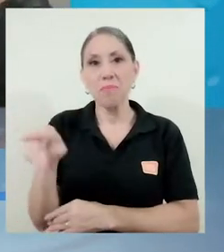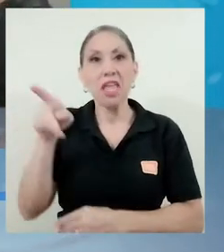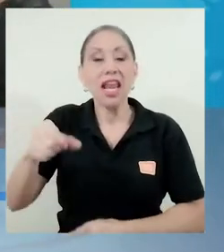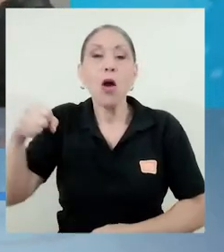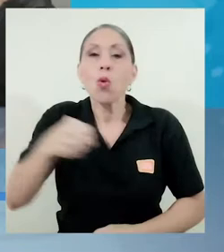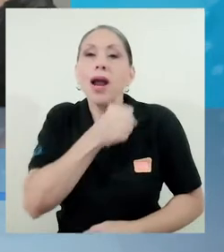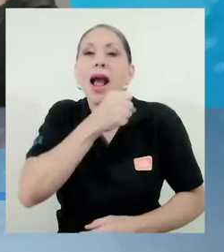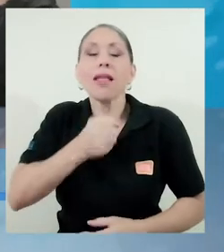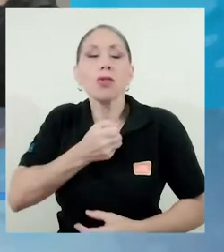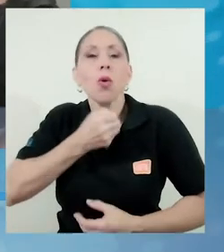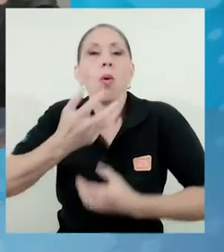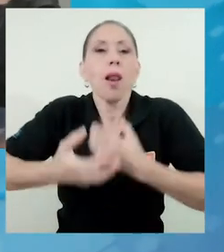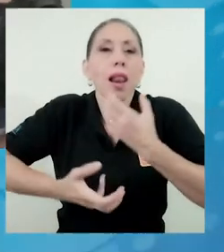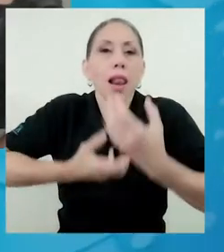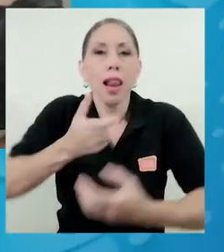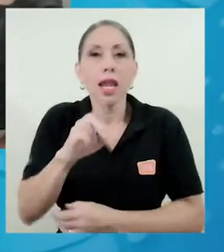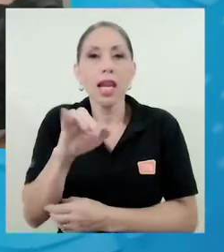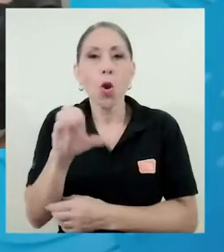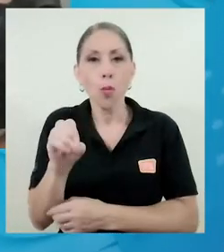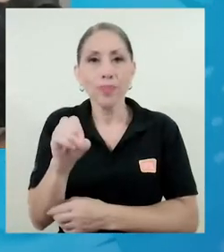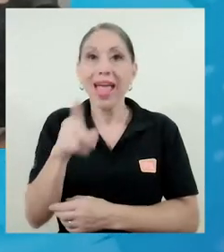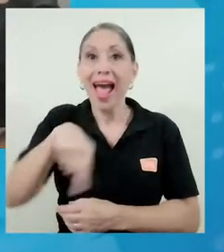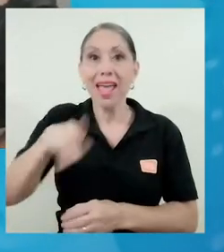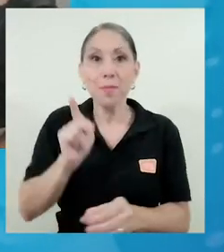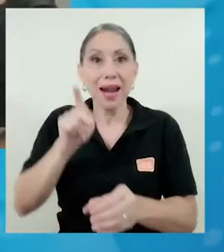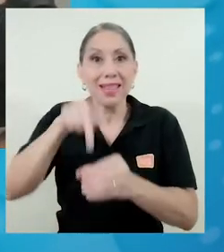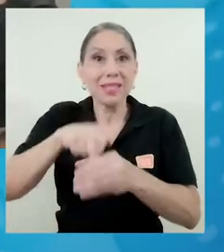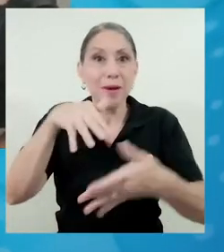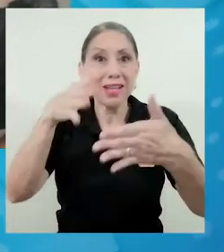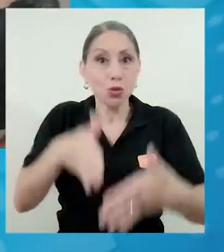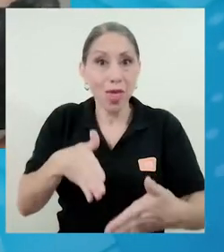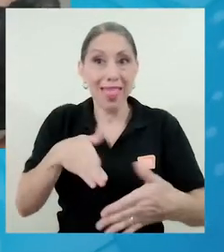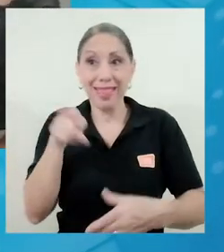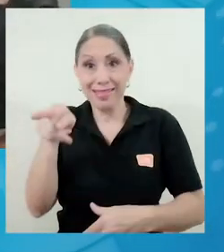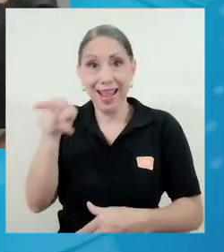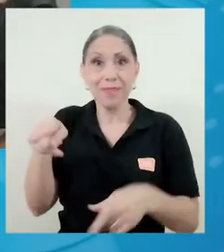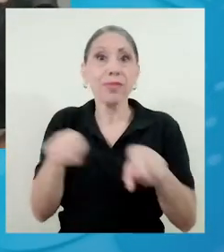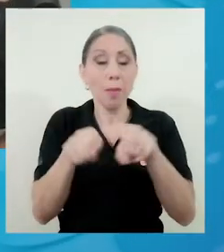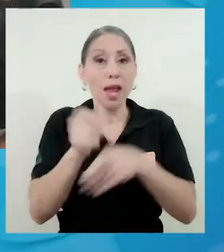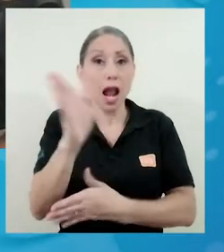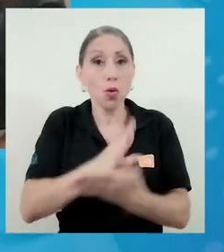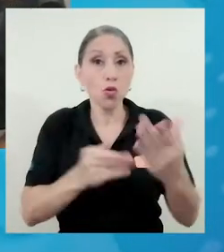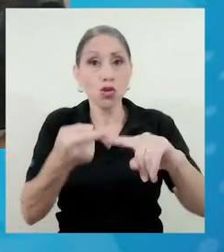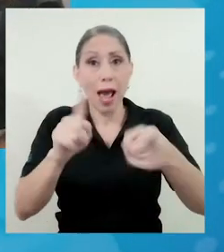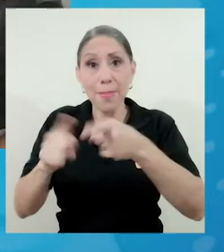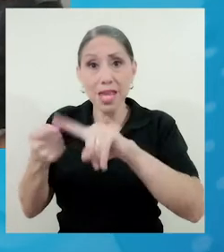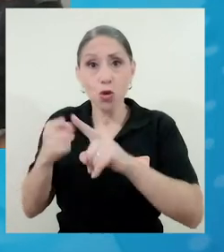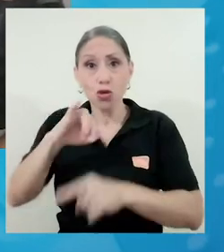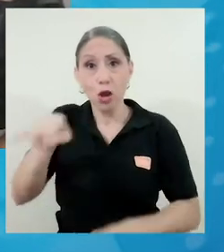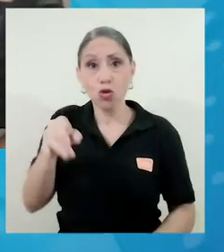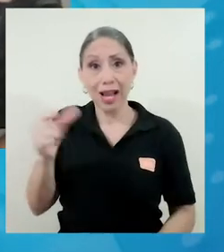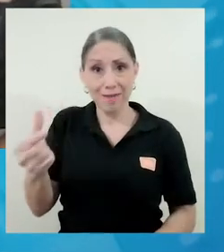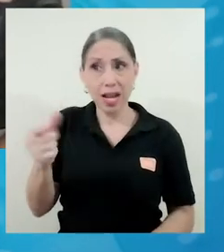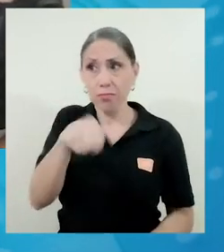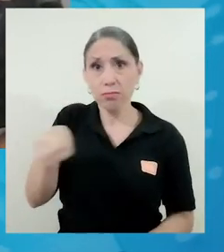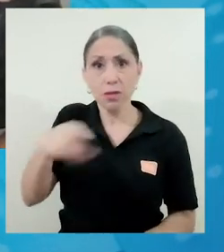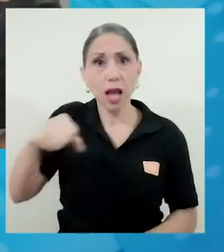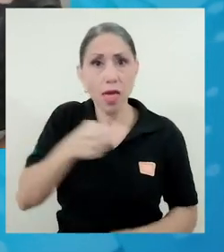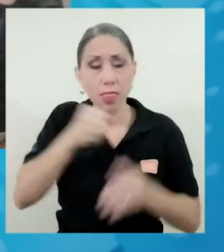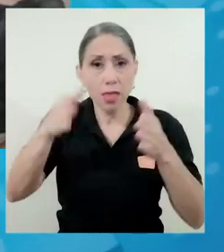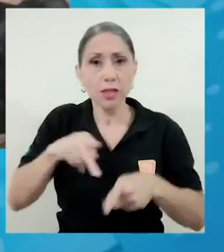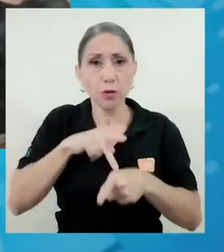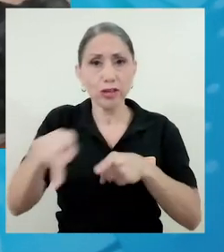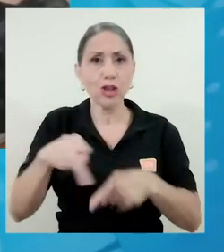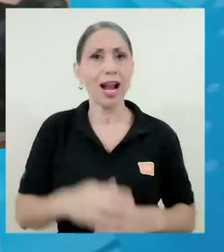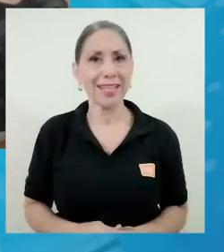recital de canto lírico, en donde participábamos estudiantes de José Gabriel y algunos amigos de José Gabriel, ya cantantes